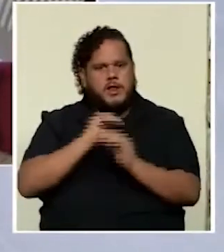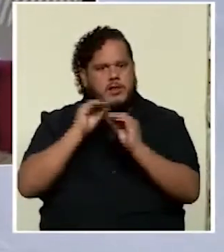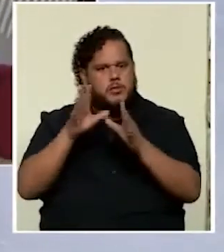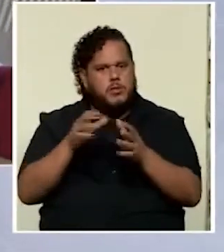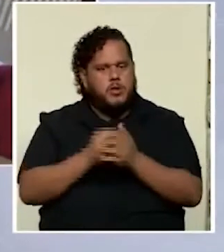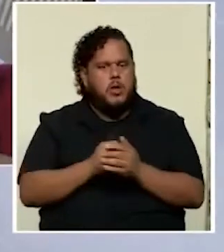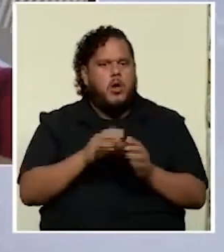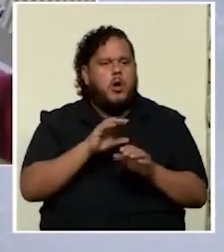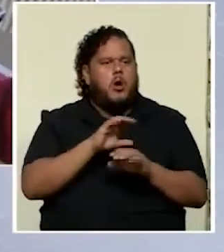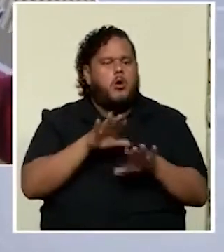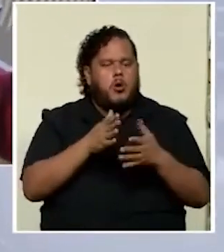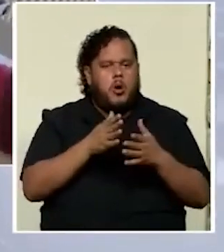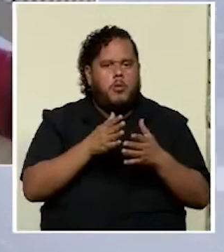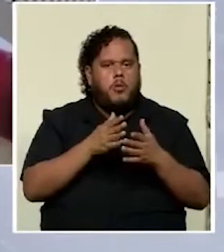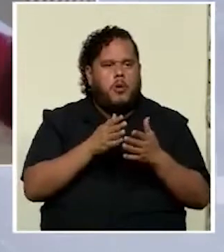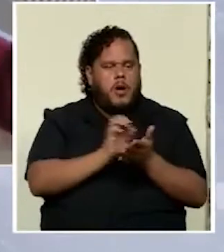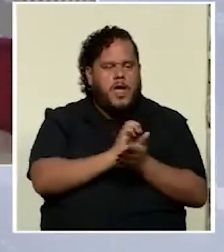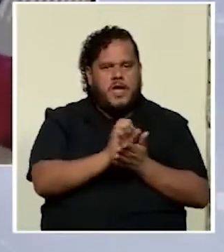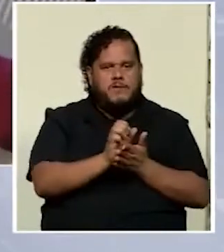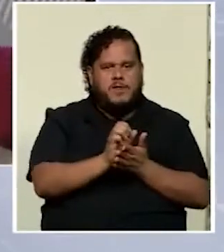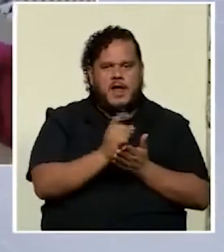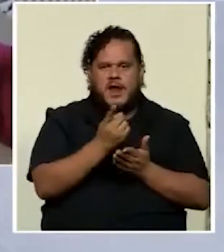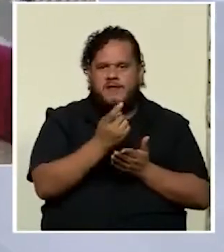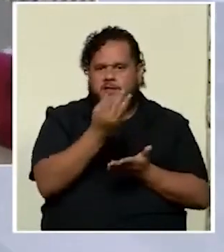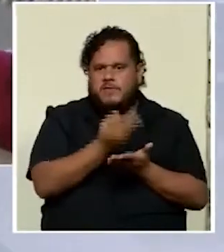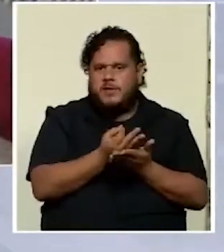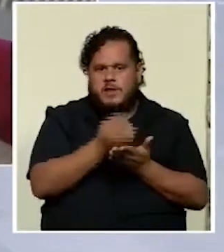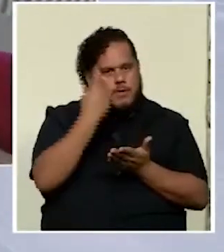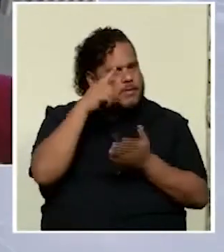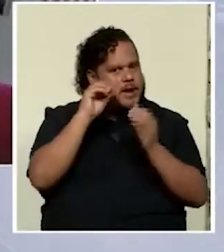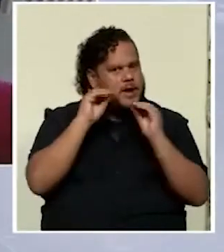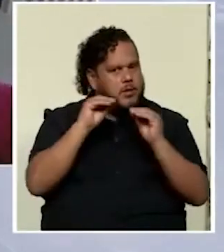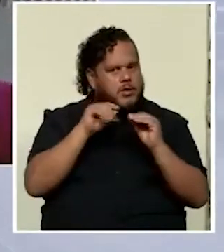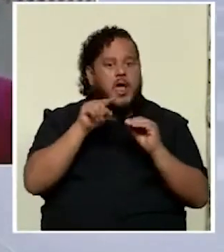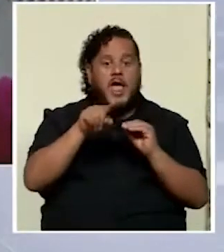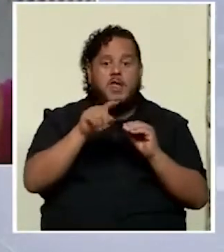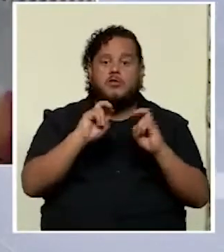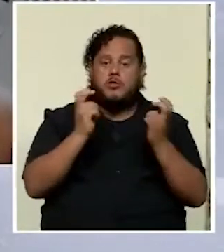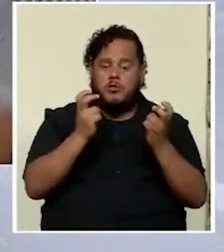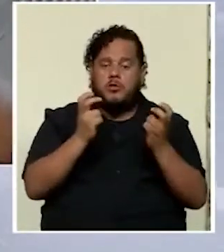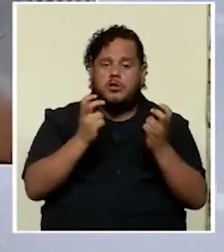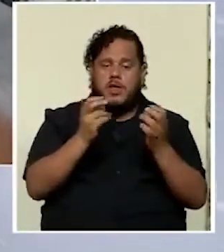deteriore el financiamiento para la educación esos son los temas de fondo